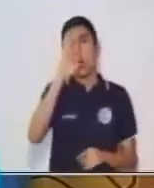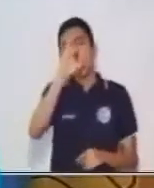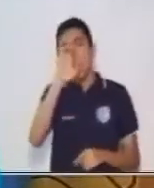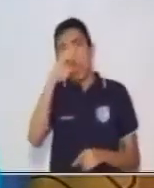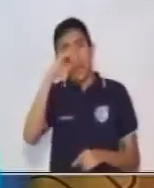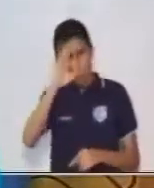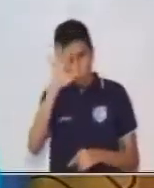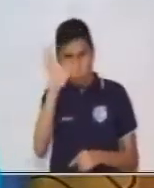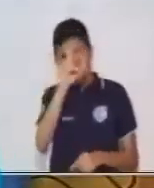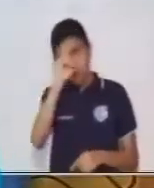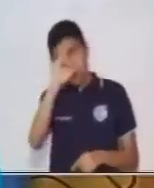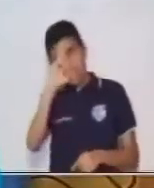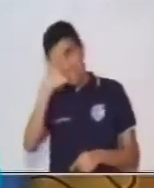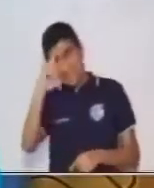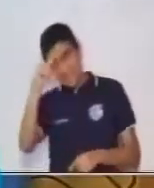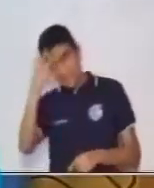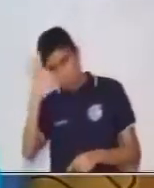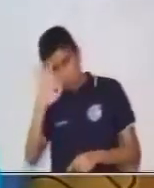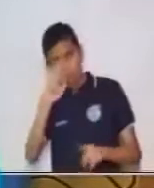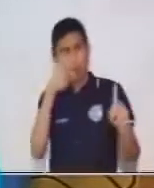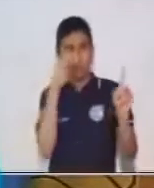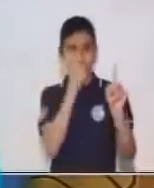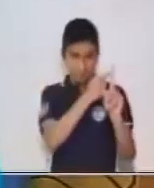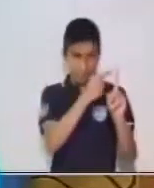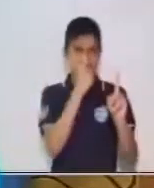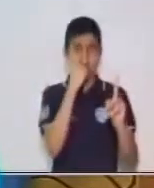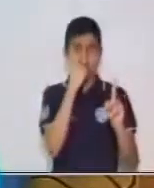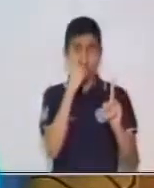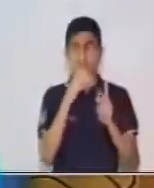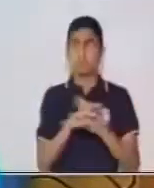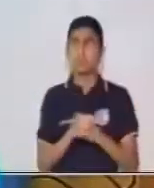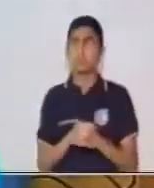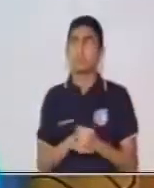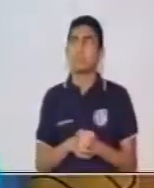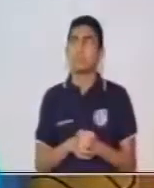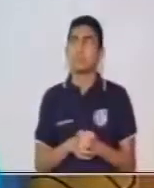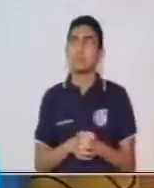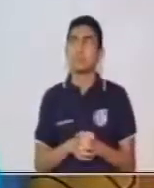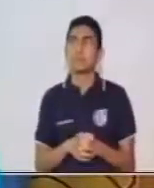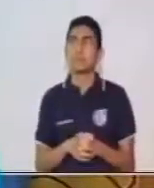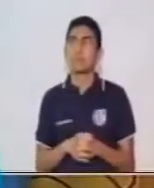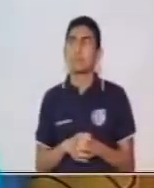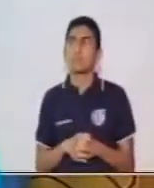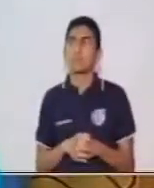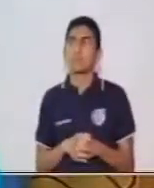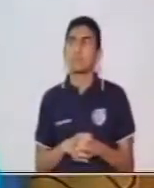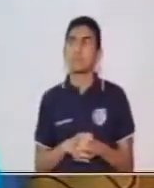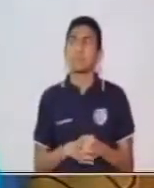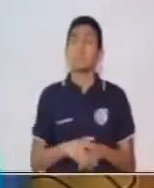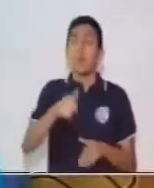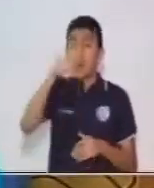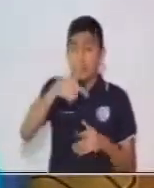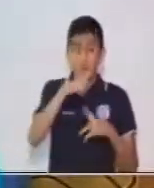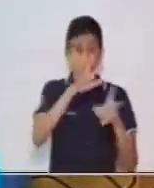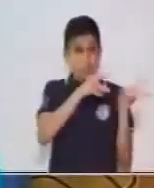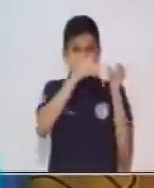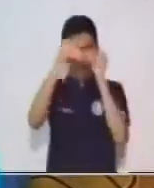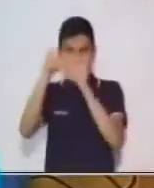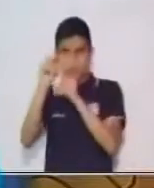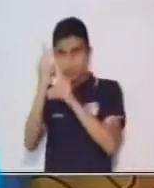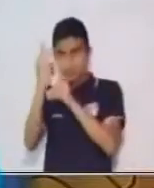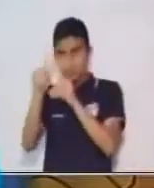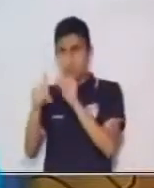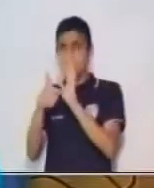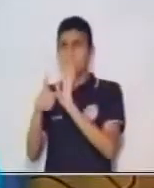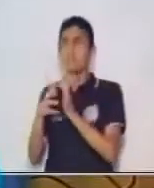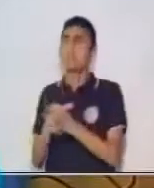cuenta no contiene ni un objeto indirecto ni un circunstancial ni tampoco un predicativo. Ahora nos vamos a la segunda proposición.